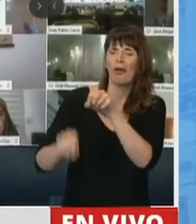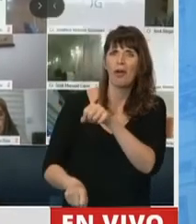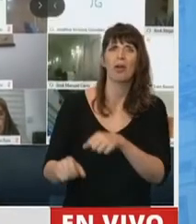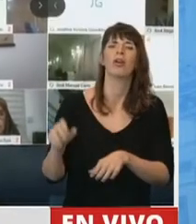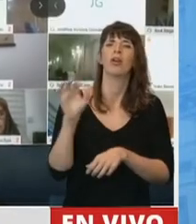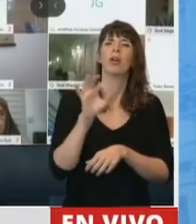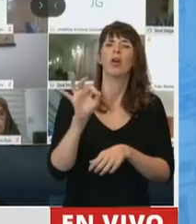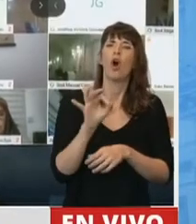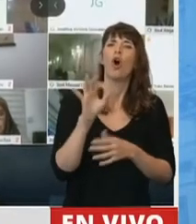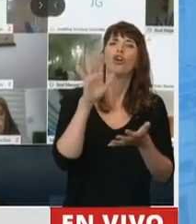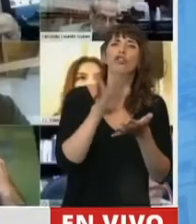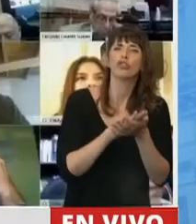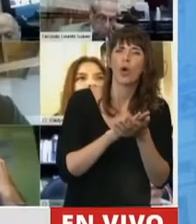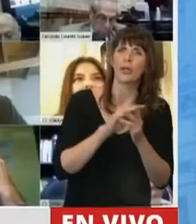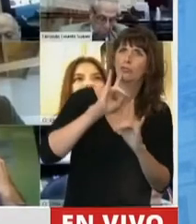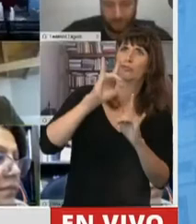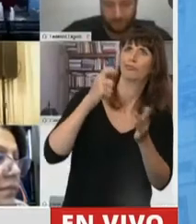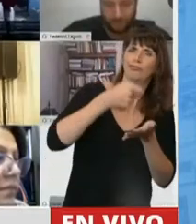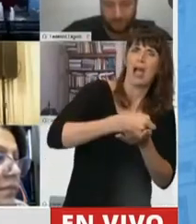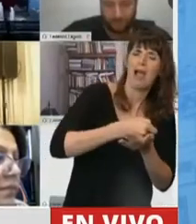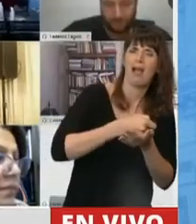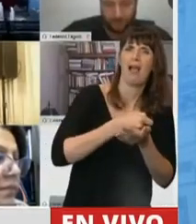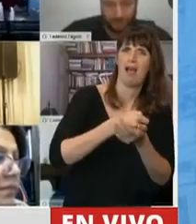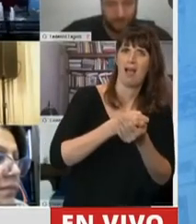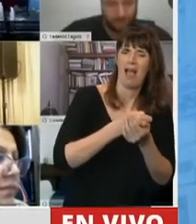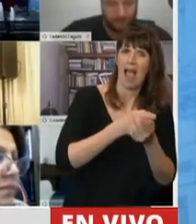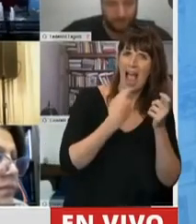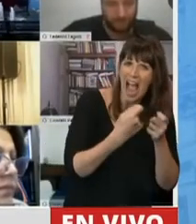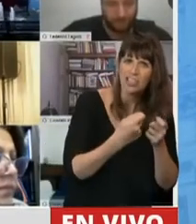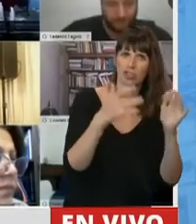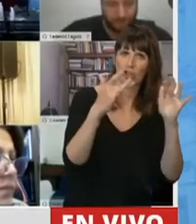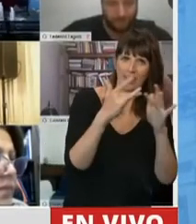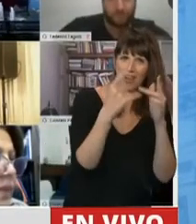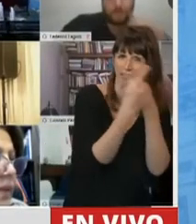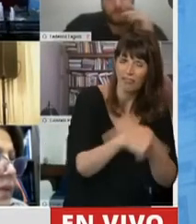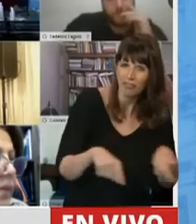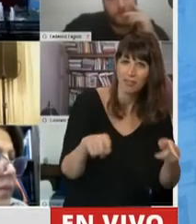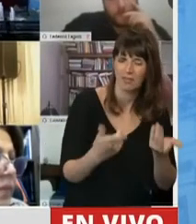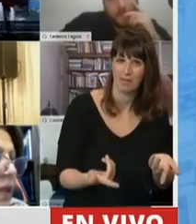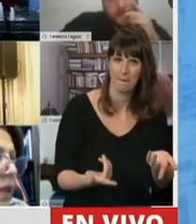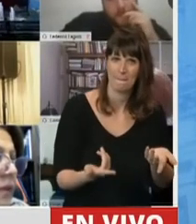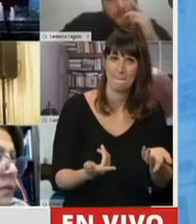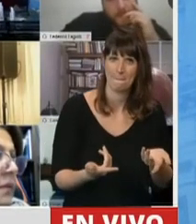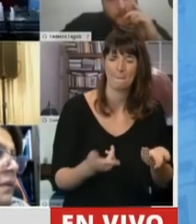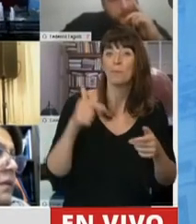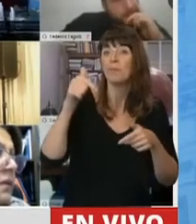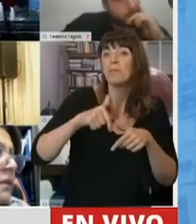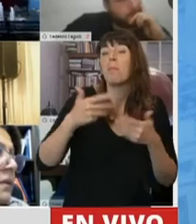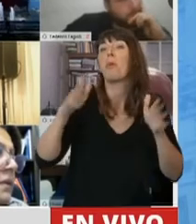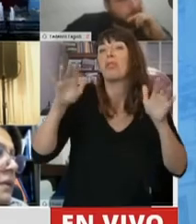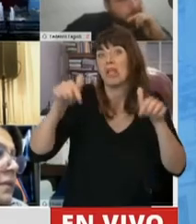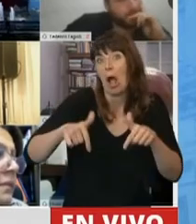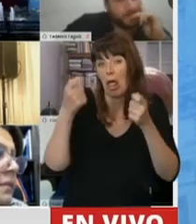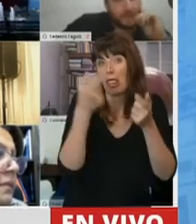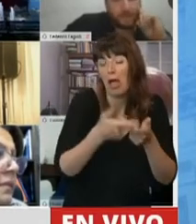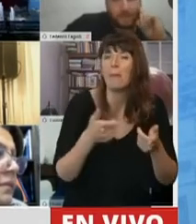tema del plujo del equipamiento. Quizás ahora en este momento han tenido que ponerlo a disposición de este trabajo.